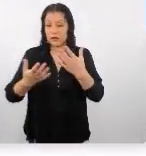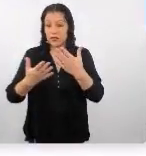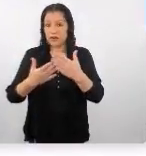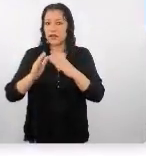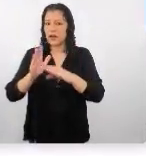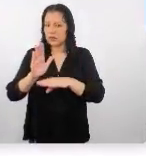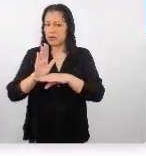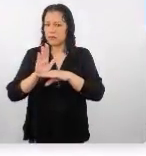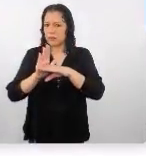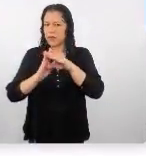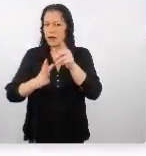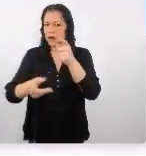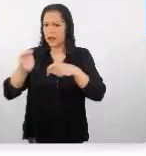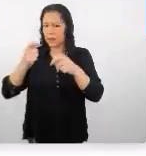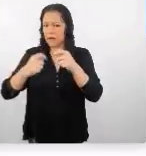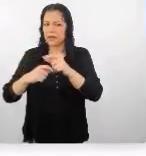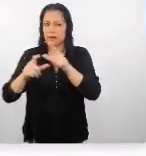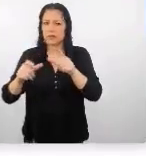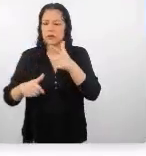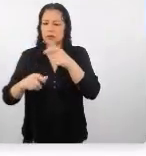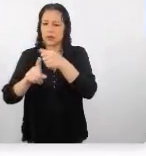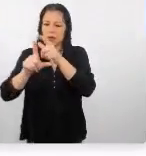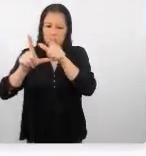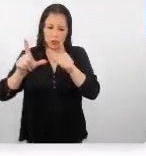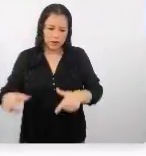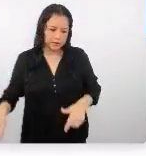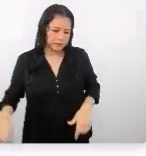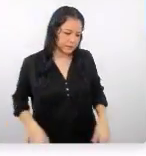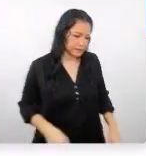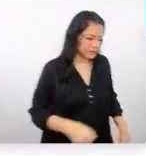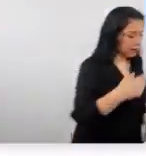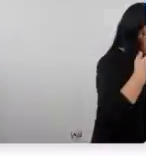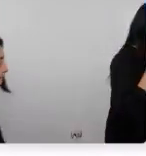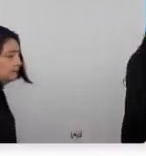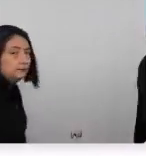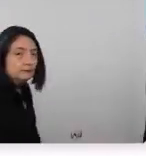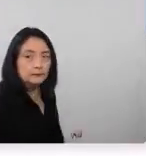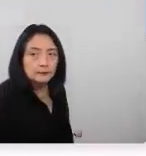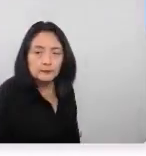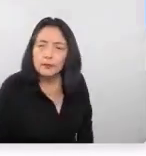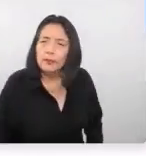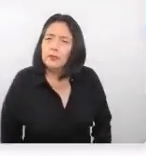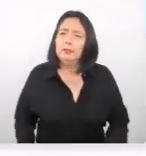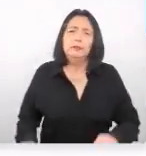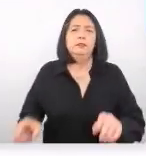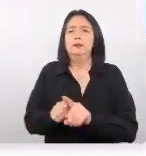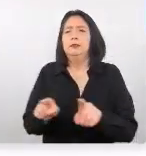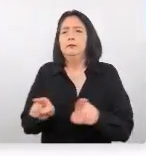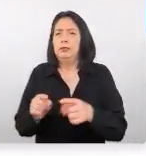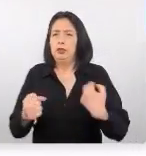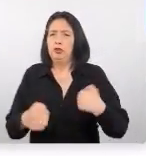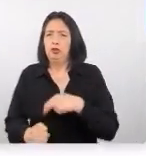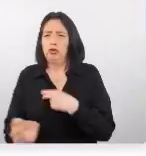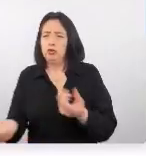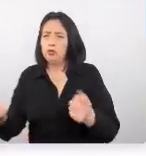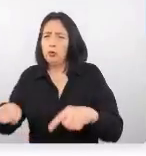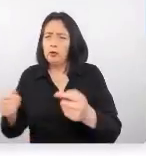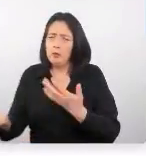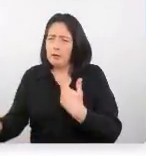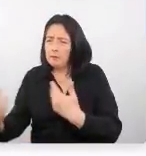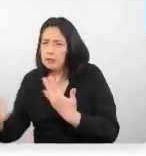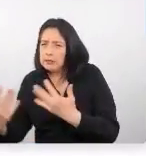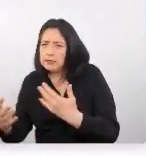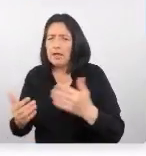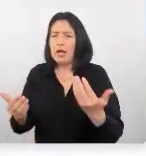crecido la venta como monodestino entonces hay que ofrecer también nosotros cuando vayamos a negociar nuevas